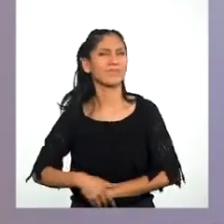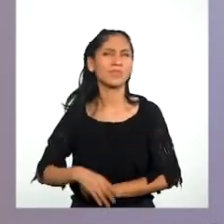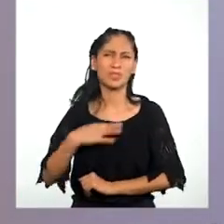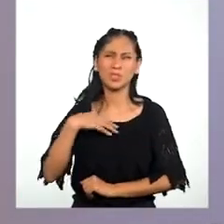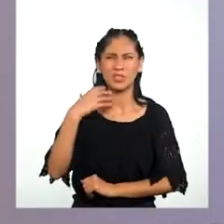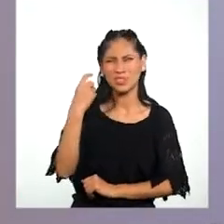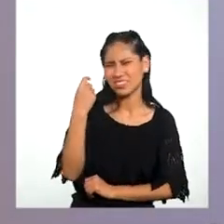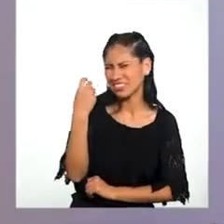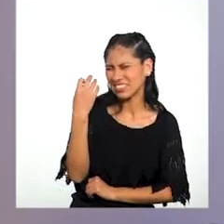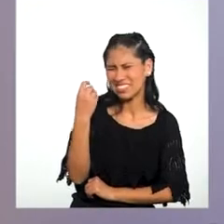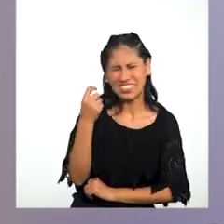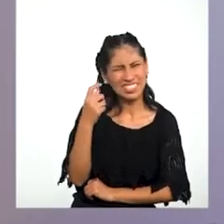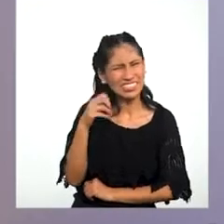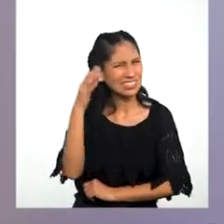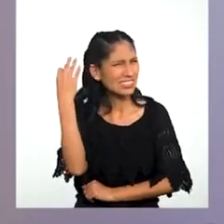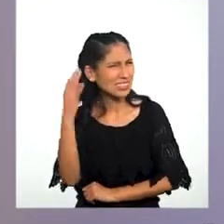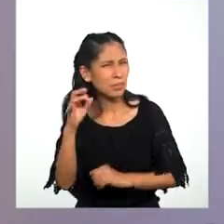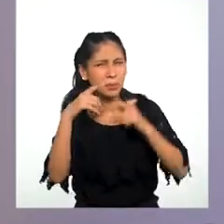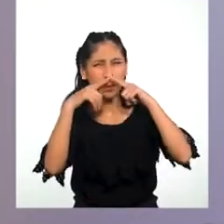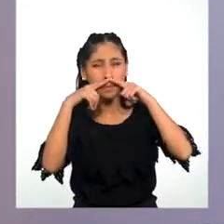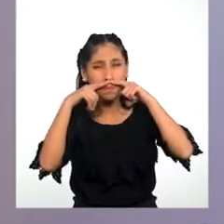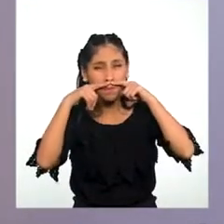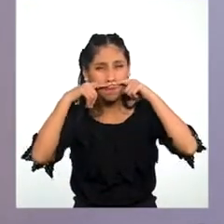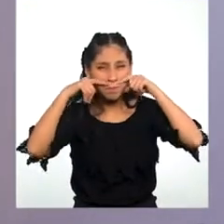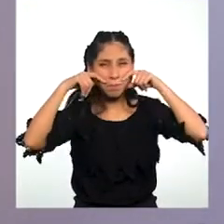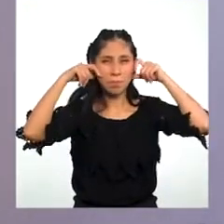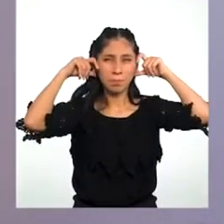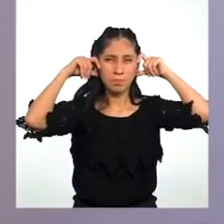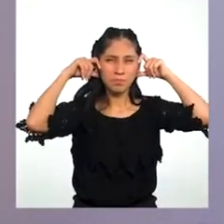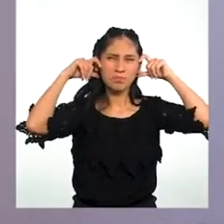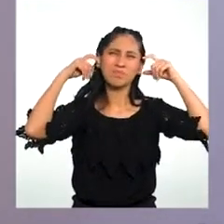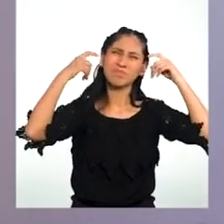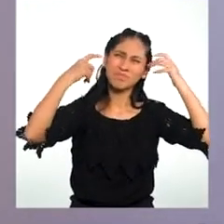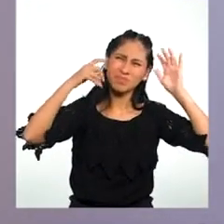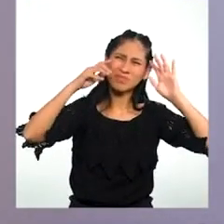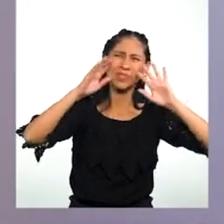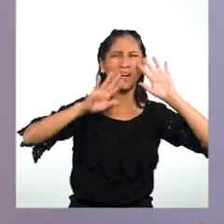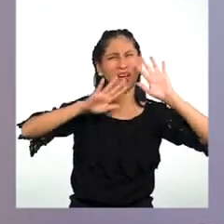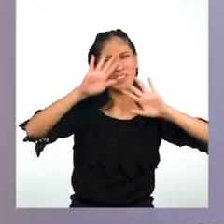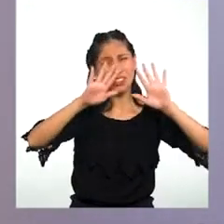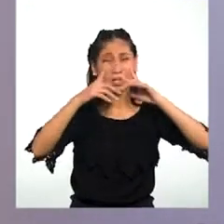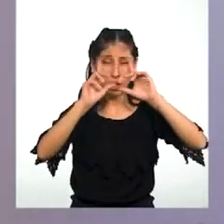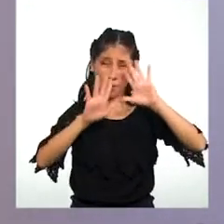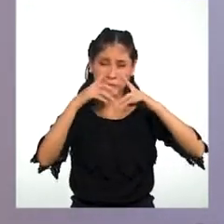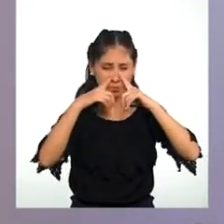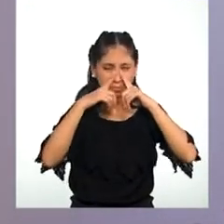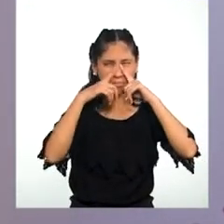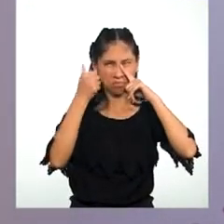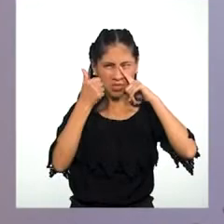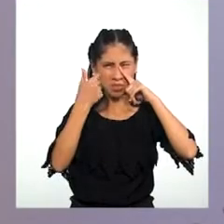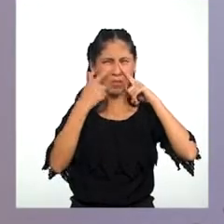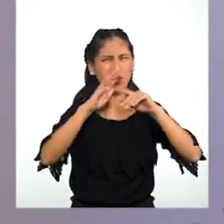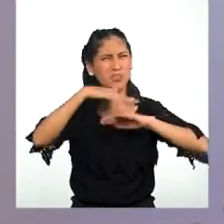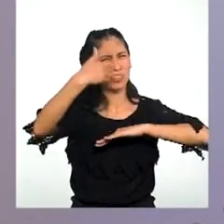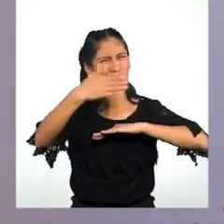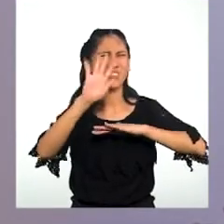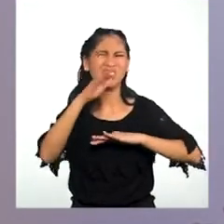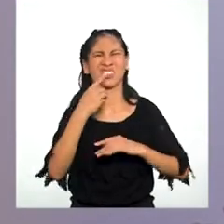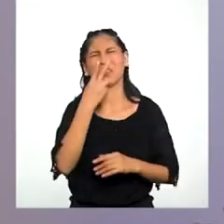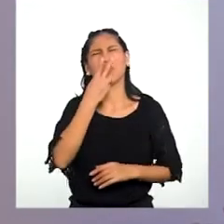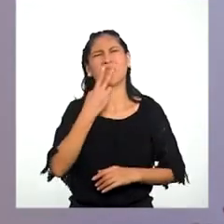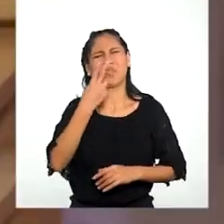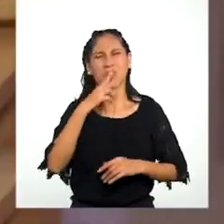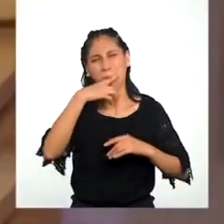uso así casi todo el tiempo Pero cuando me fastidia Me la bajo un poquito Muchos amigos míos lo hacen también